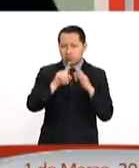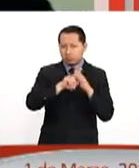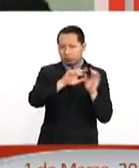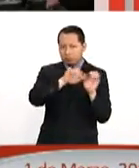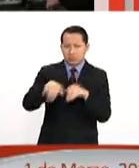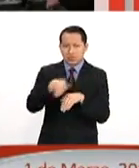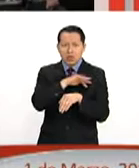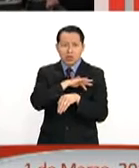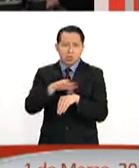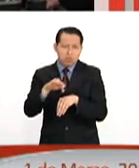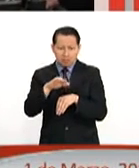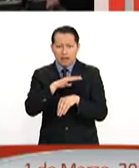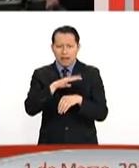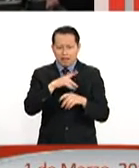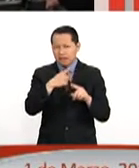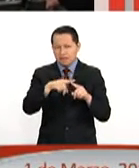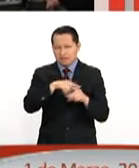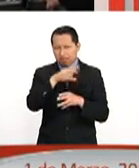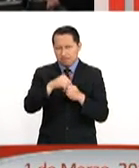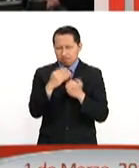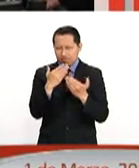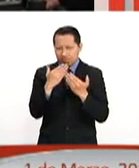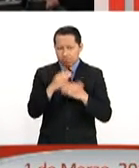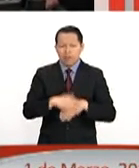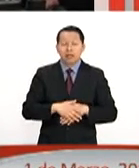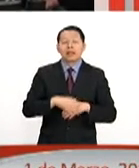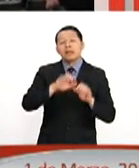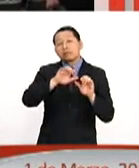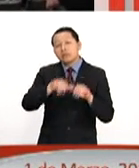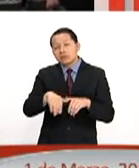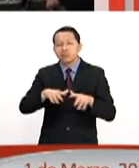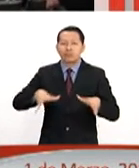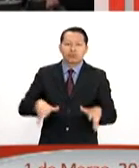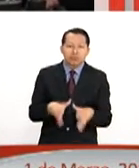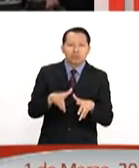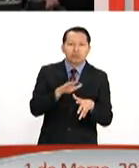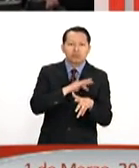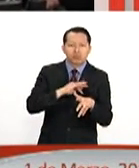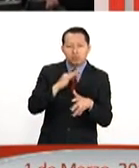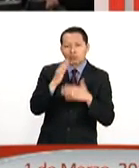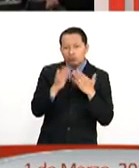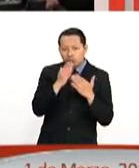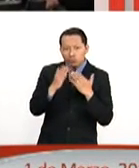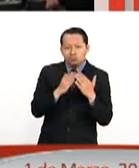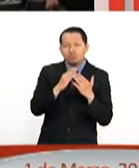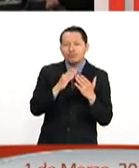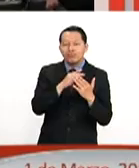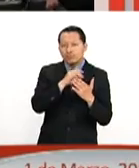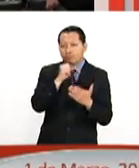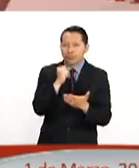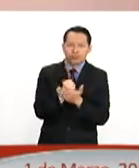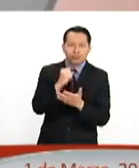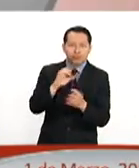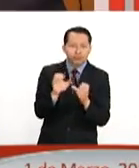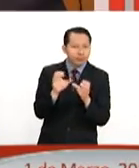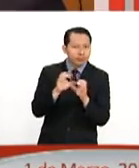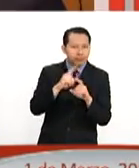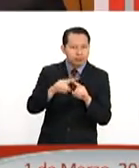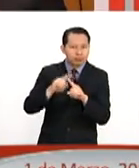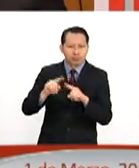estudios. Inscripción, prescripción, promoción, regularización, acreditación, certificación.